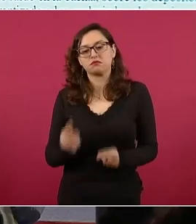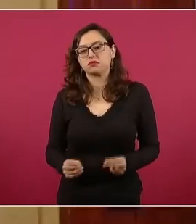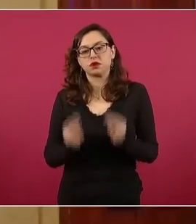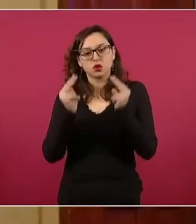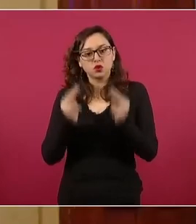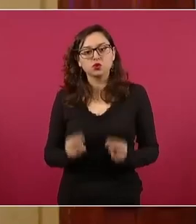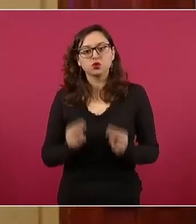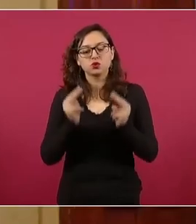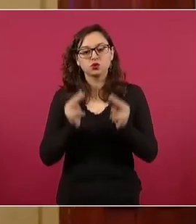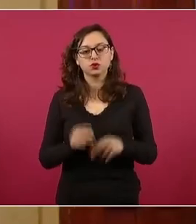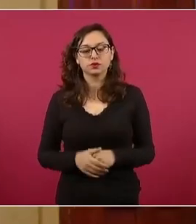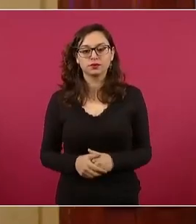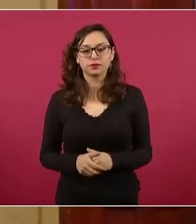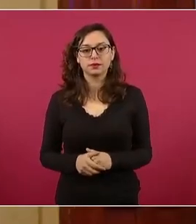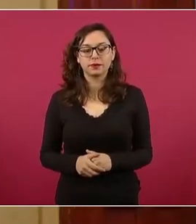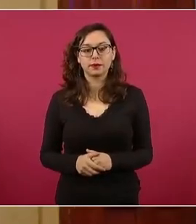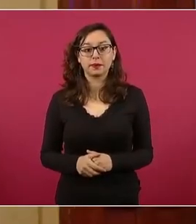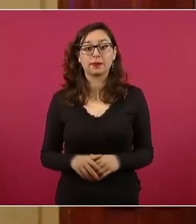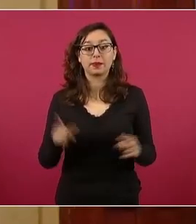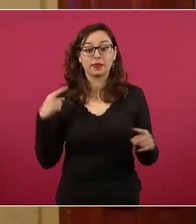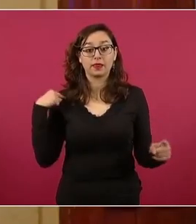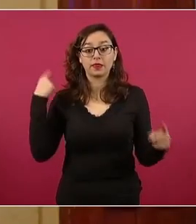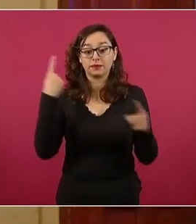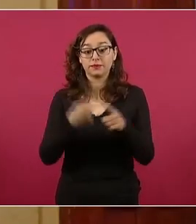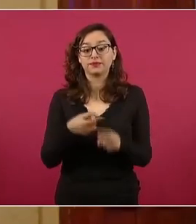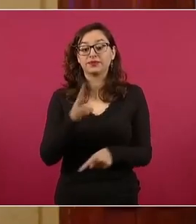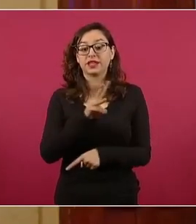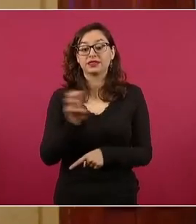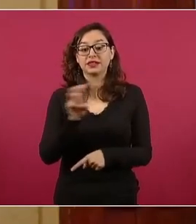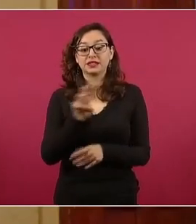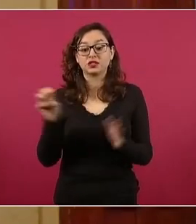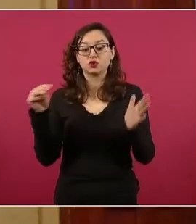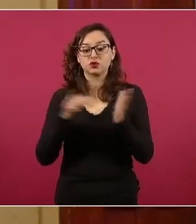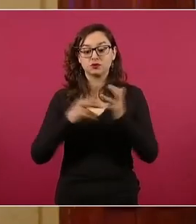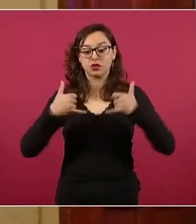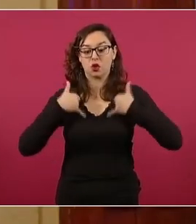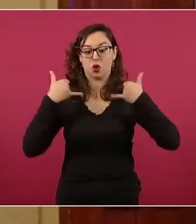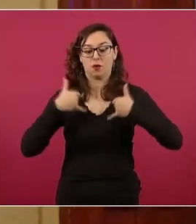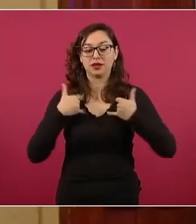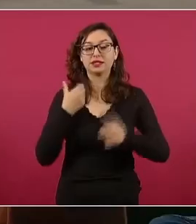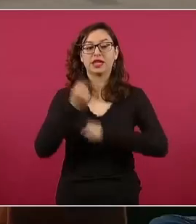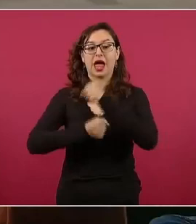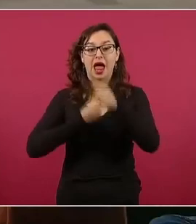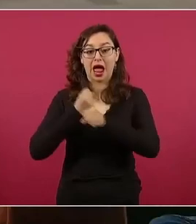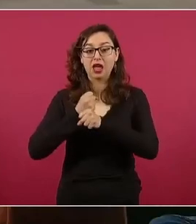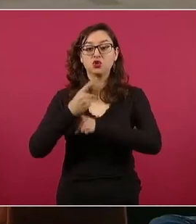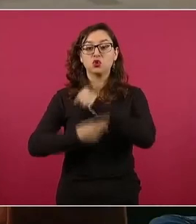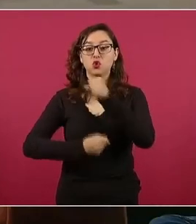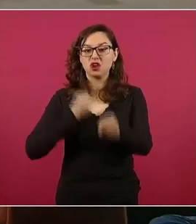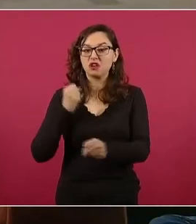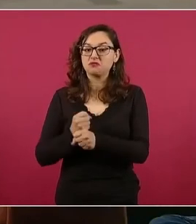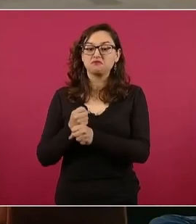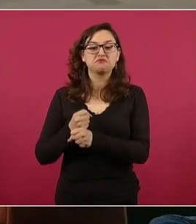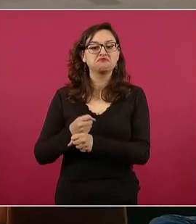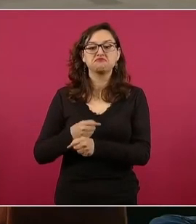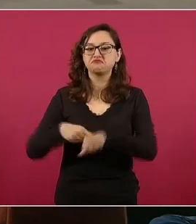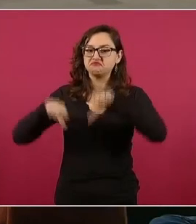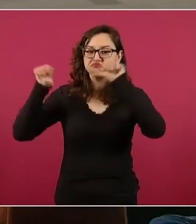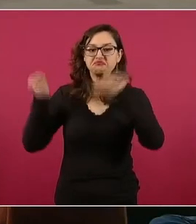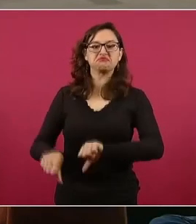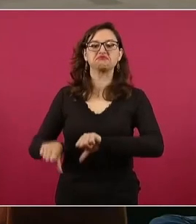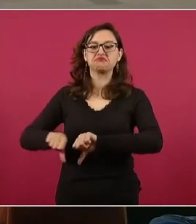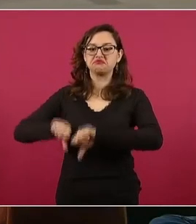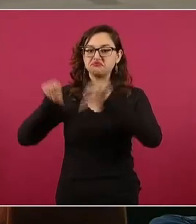Desde entonces, 300 mil jóvenes son rechazados año con año. En su